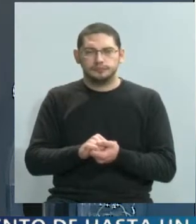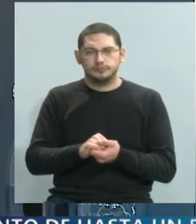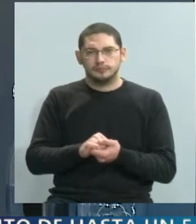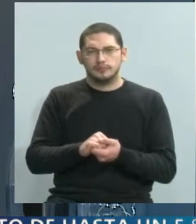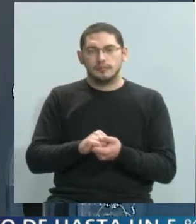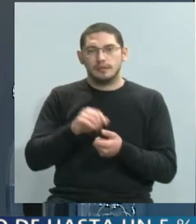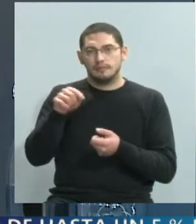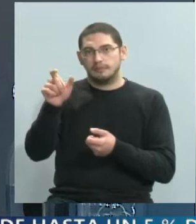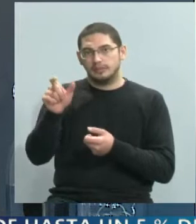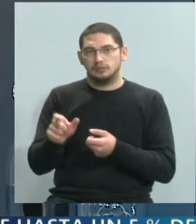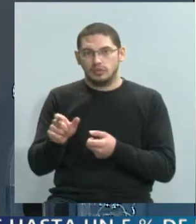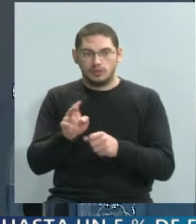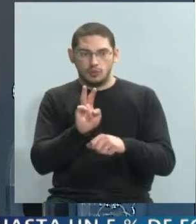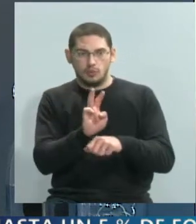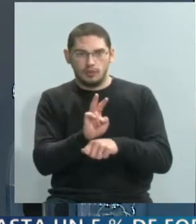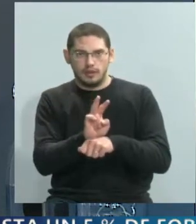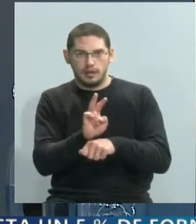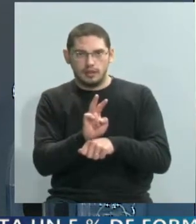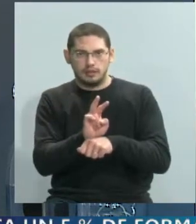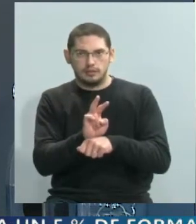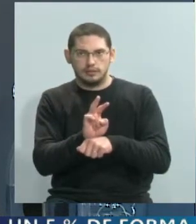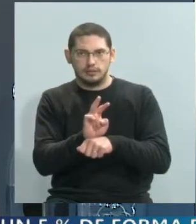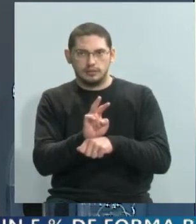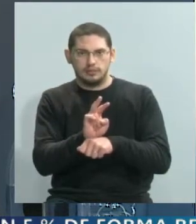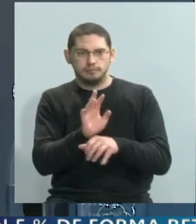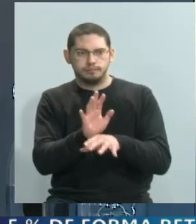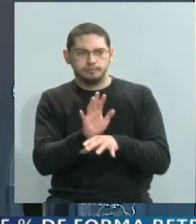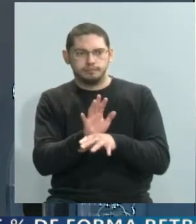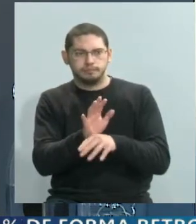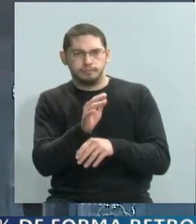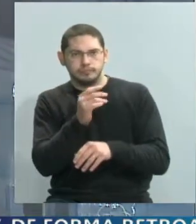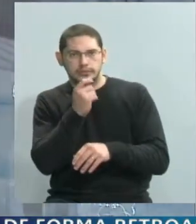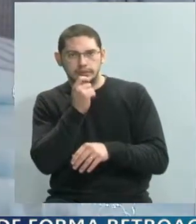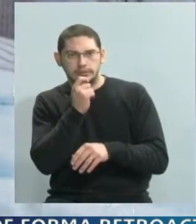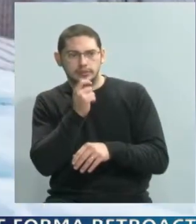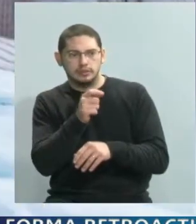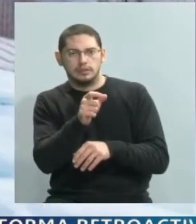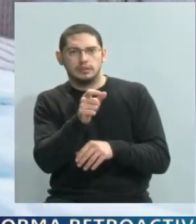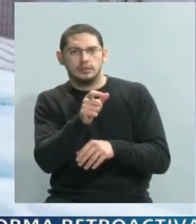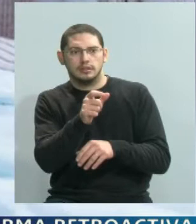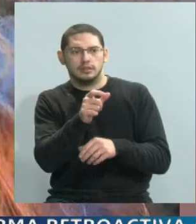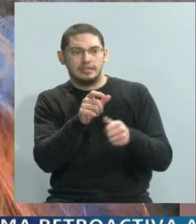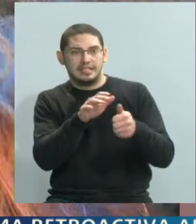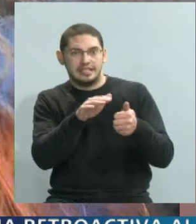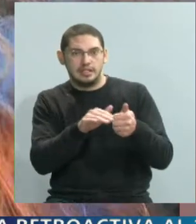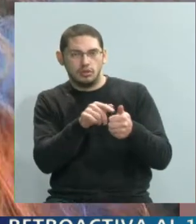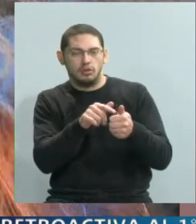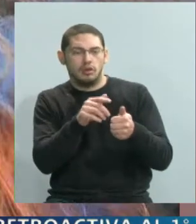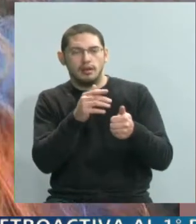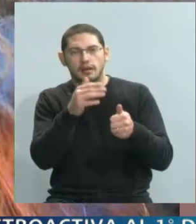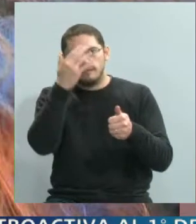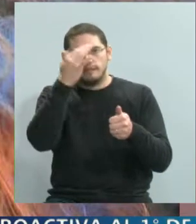cuidadoras simulan o fabrican enfermedades en los niños. En esto consiste el síndrome, digamos.